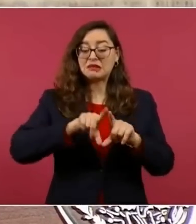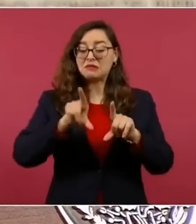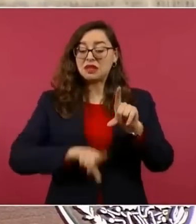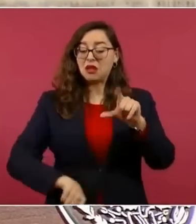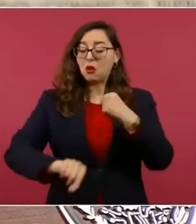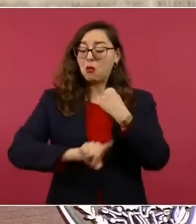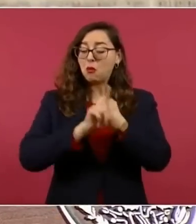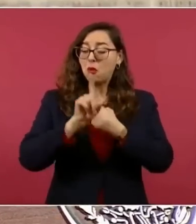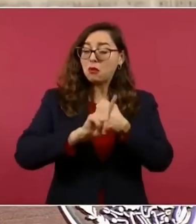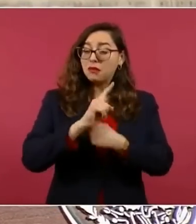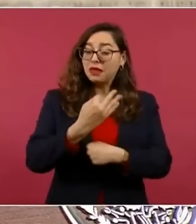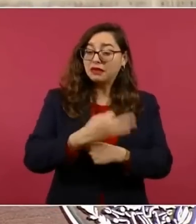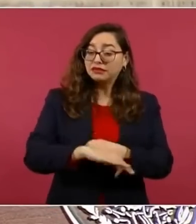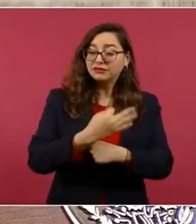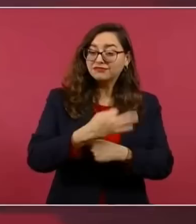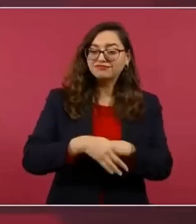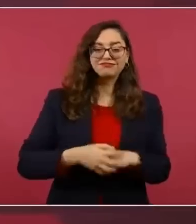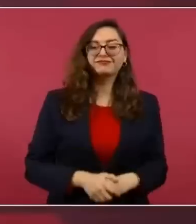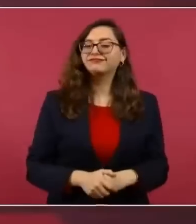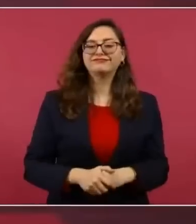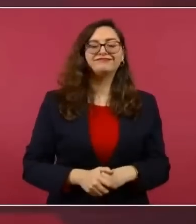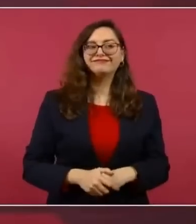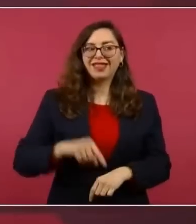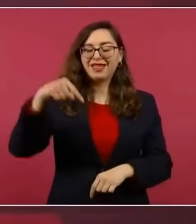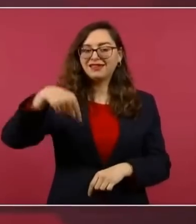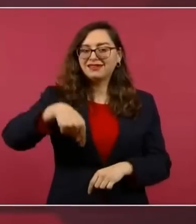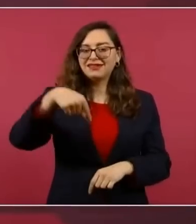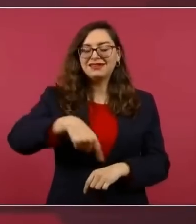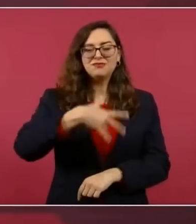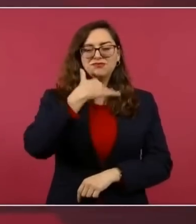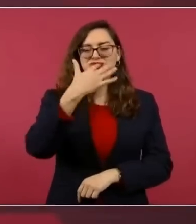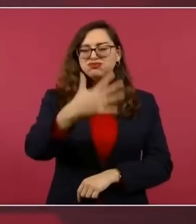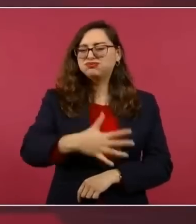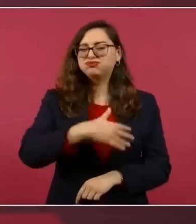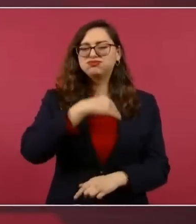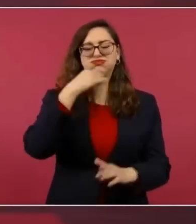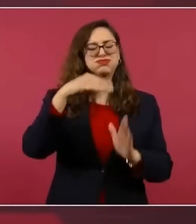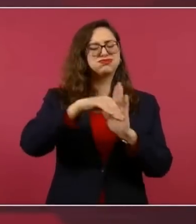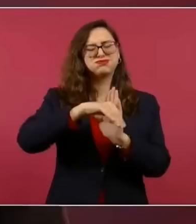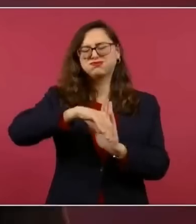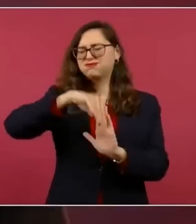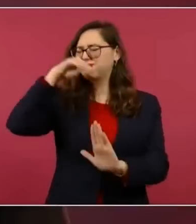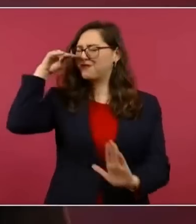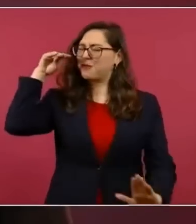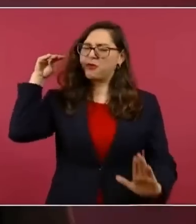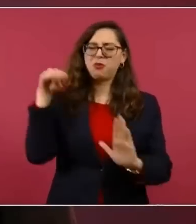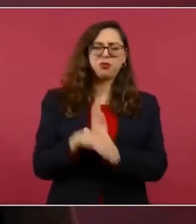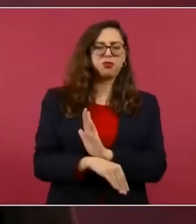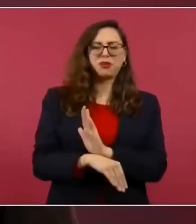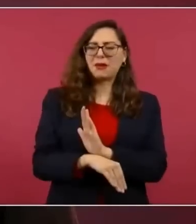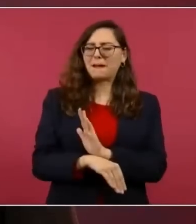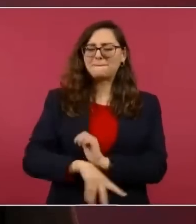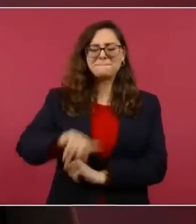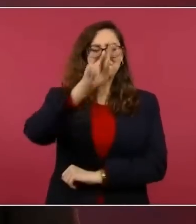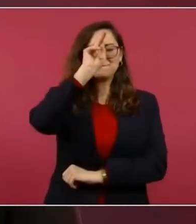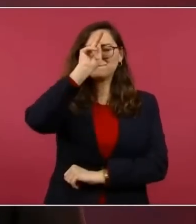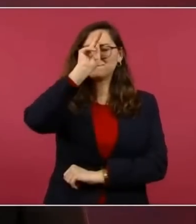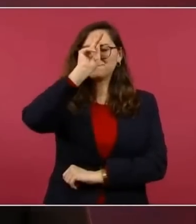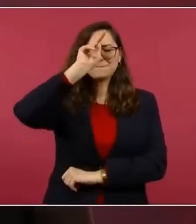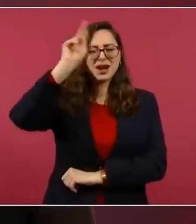Era una decadencia, un proceso